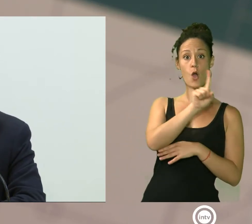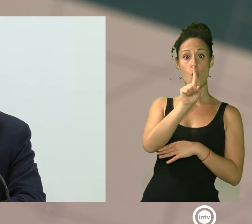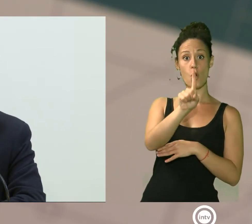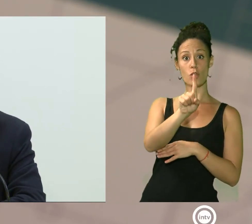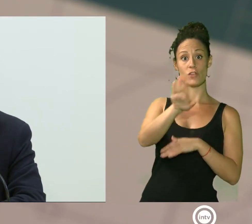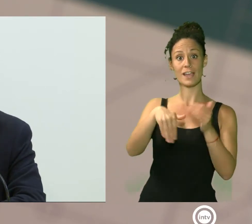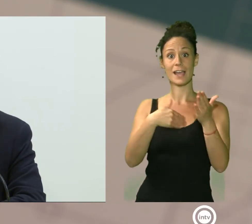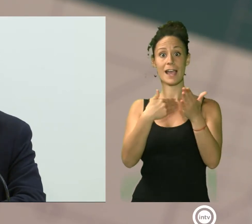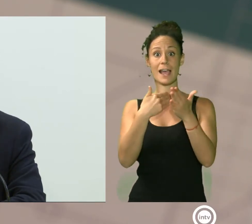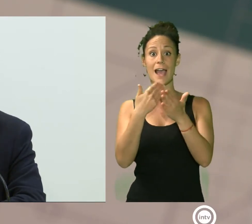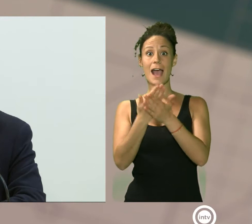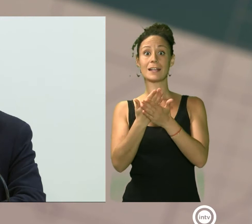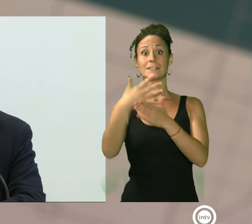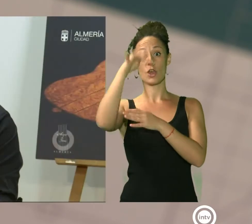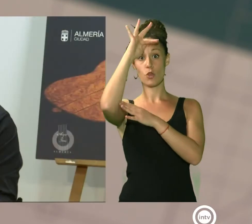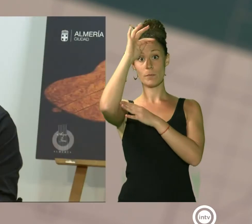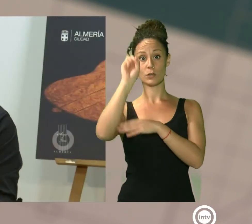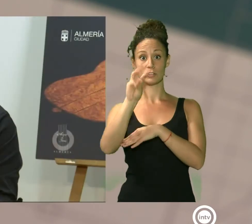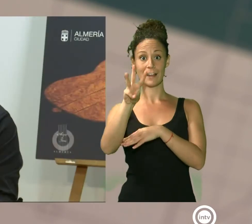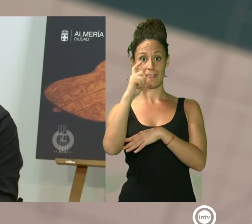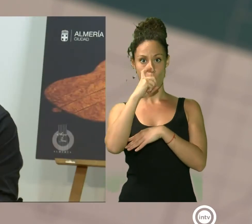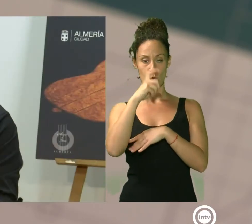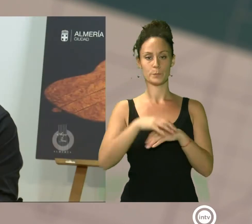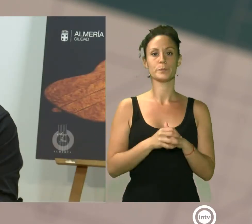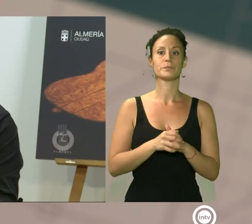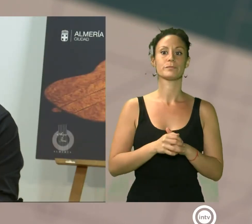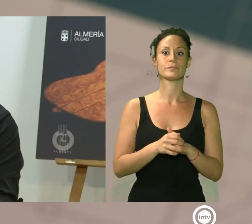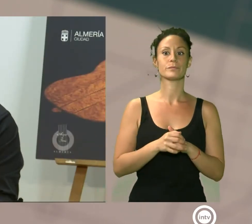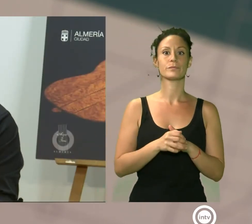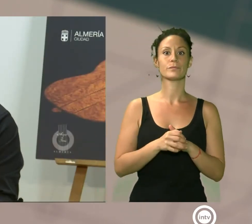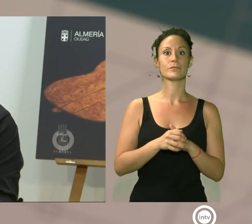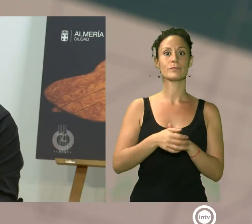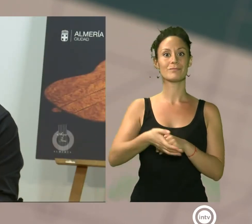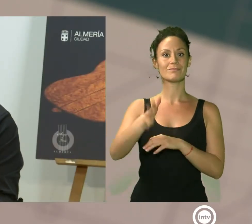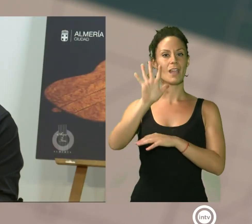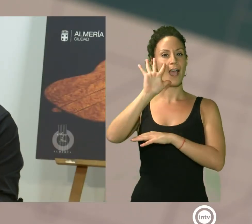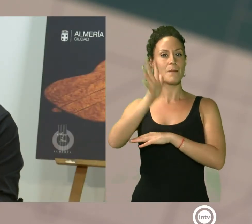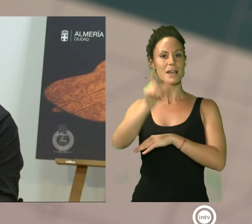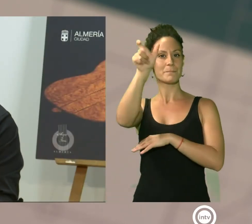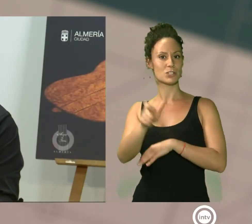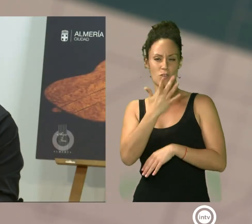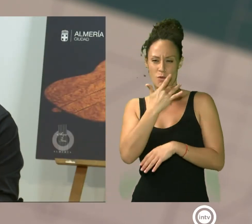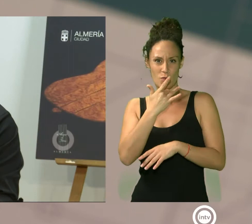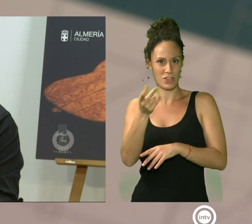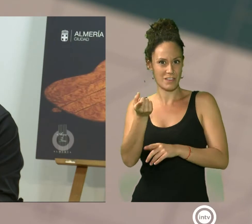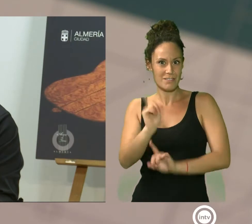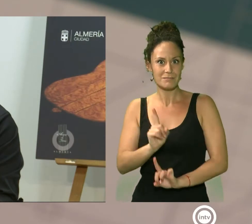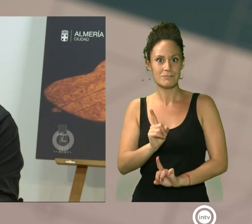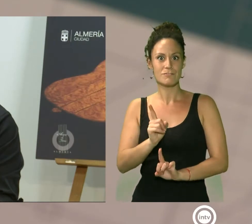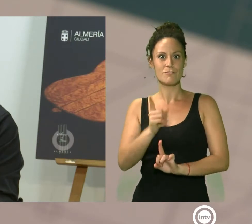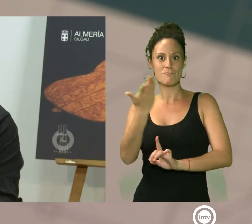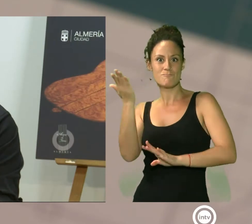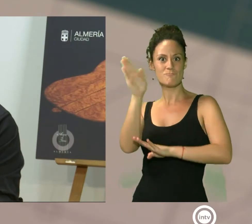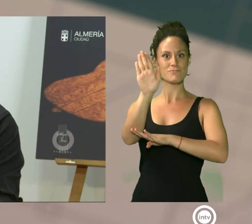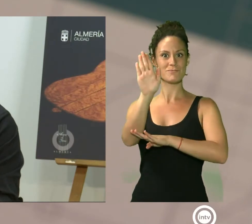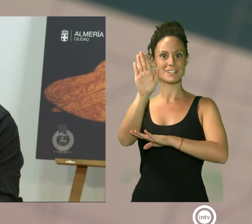el domingo, día 13 de junio. Dar esta imagen de esta persona desconocida, de que siempre se hablaba de lo mismo, ¿no? De este...